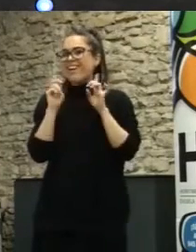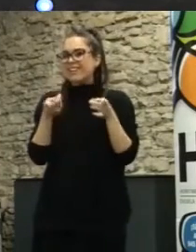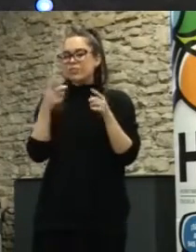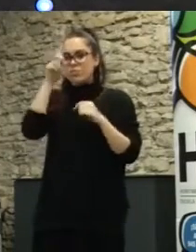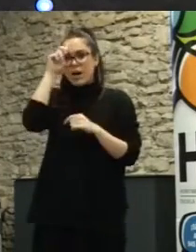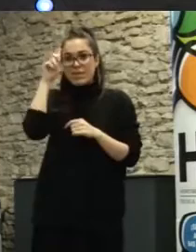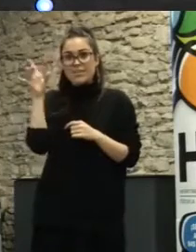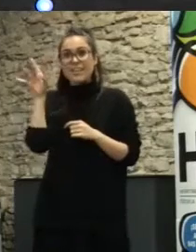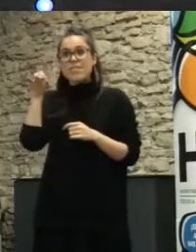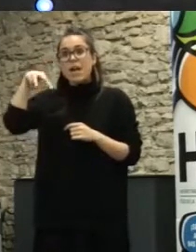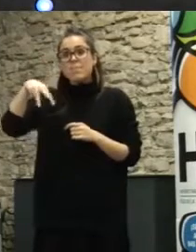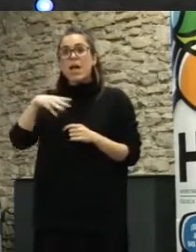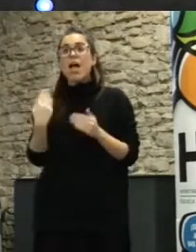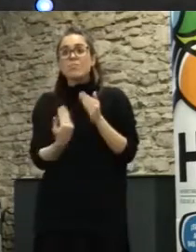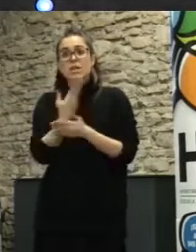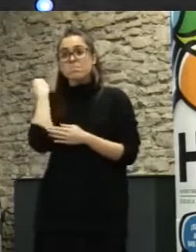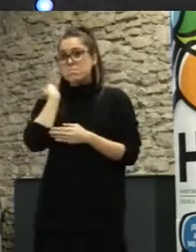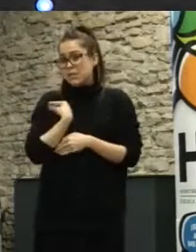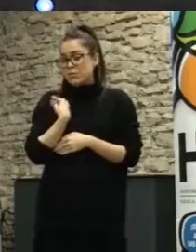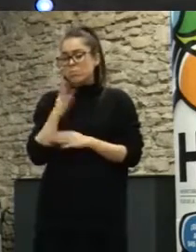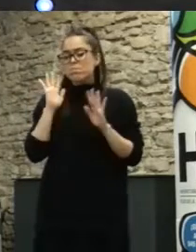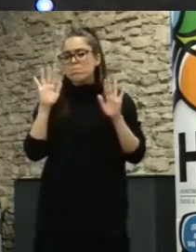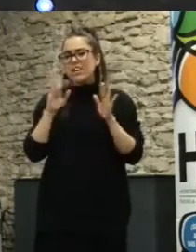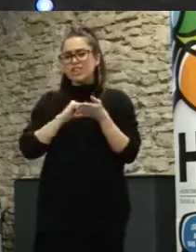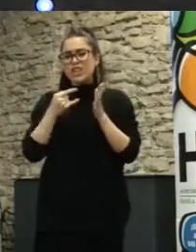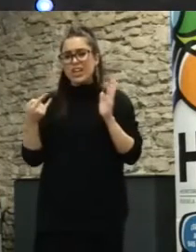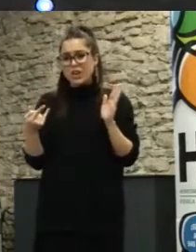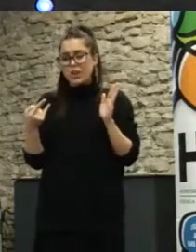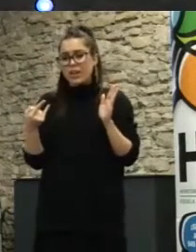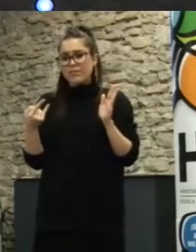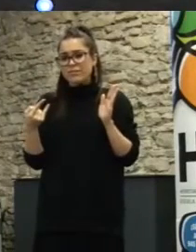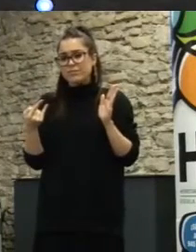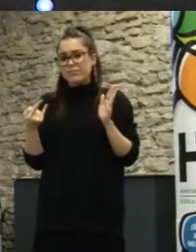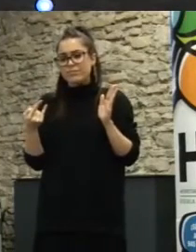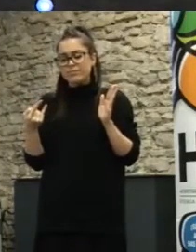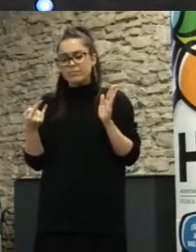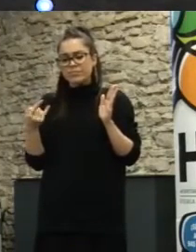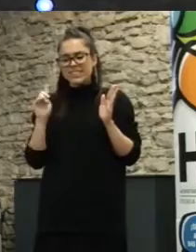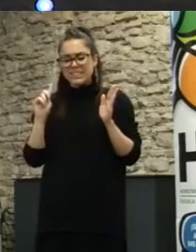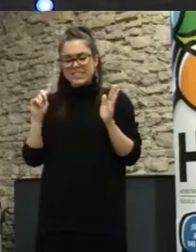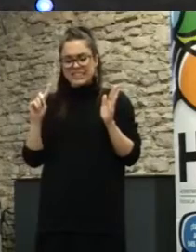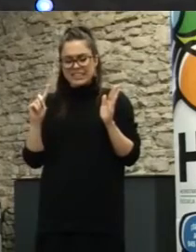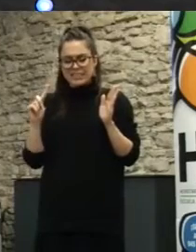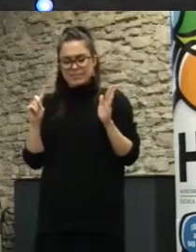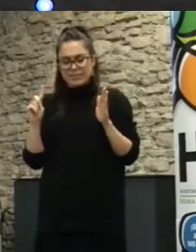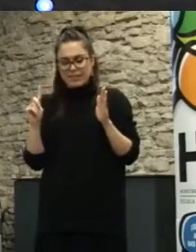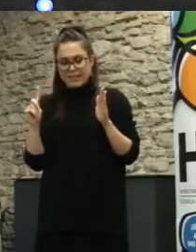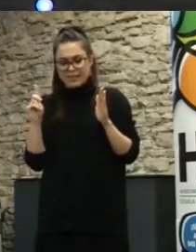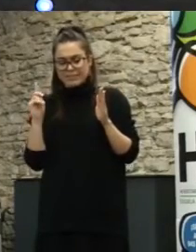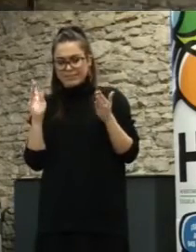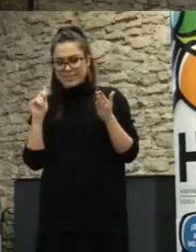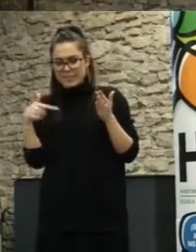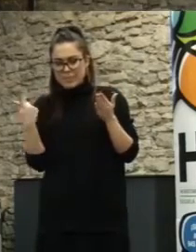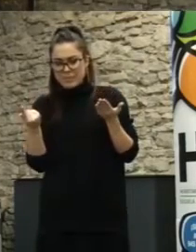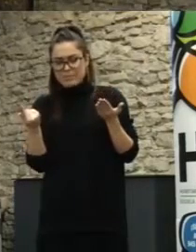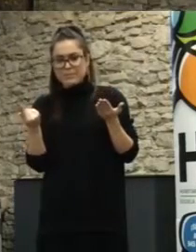15M. Pero el caso de la tecnología ha transformado la forma en la que se veía, o